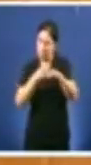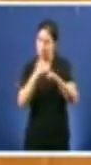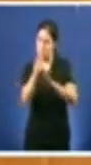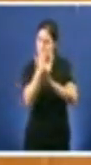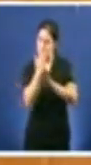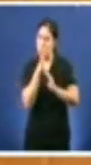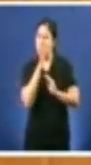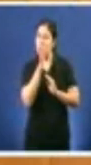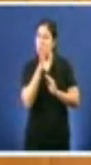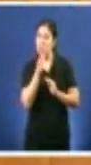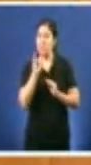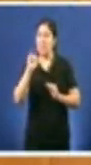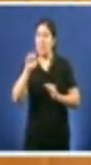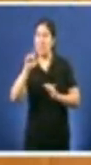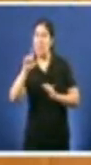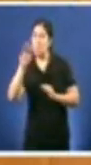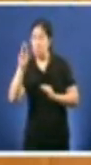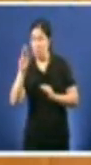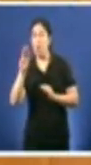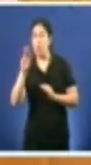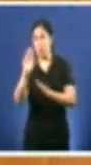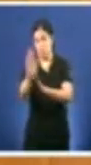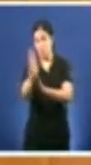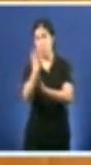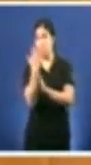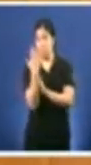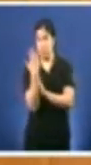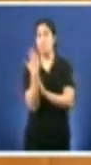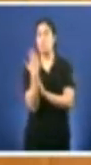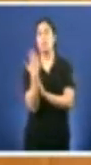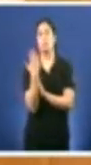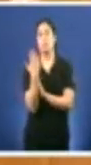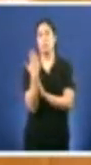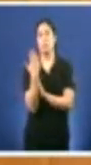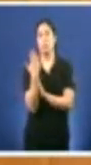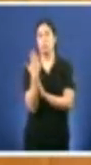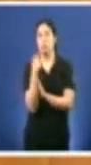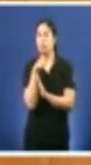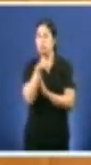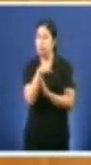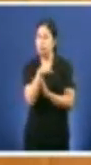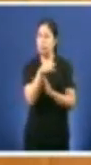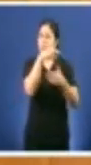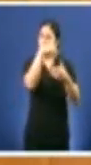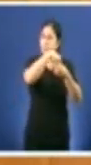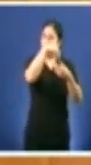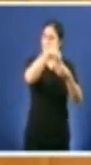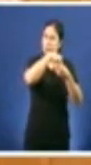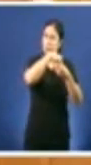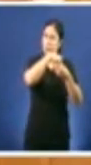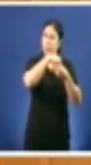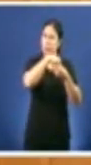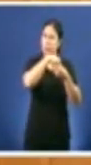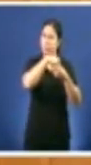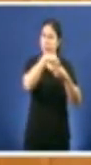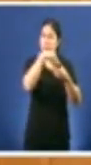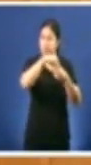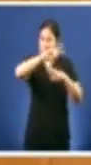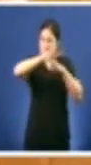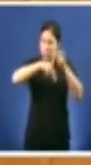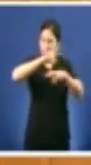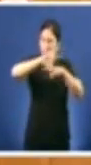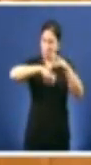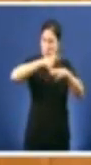elevan a esta proposición que os setemos aquí non teñen nada que ver cos motivos que se expuñan na ILP os motivos da